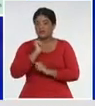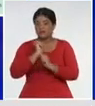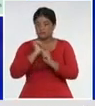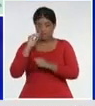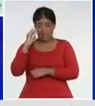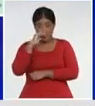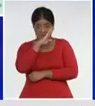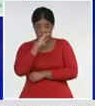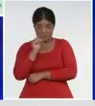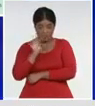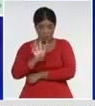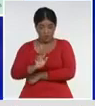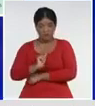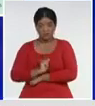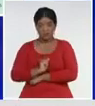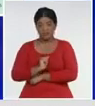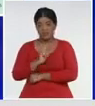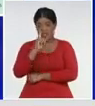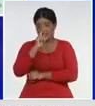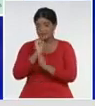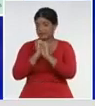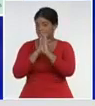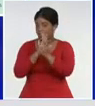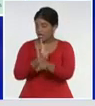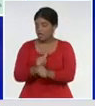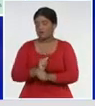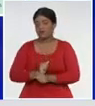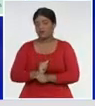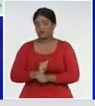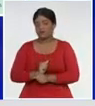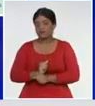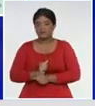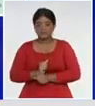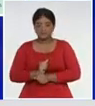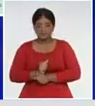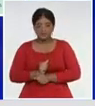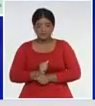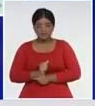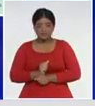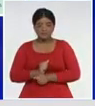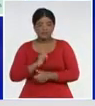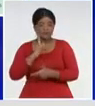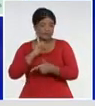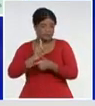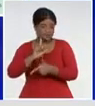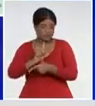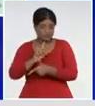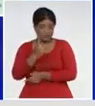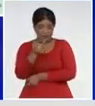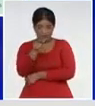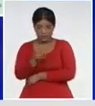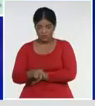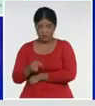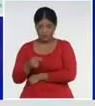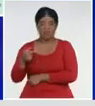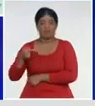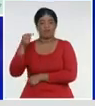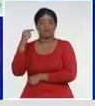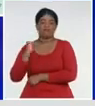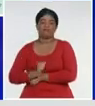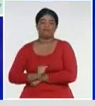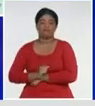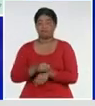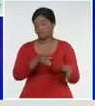dos cada uno, y Cautocristo, confirma, un caso autóctono, ayer, Santiago,